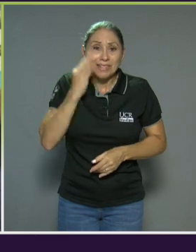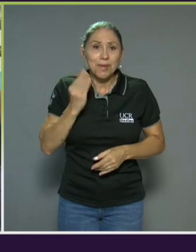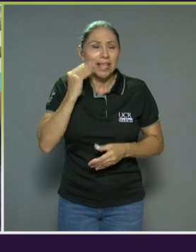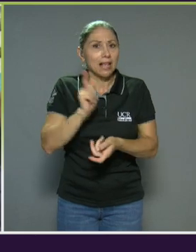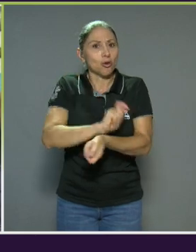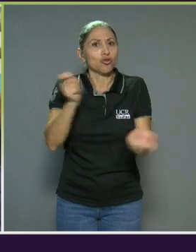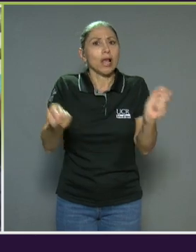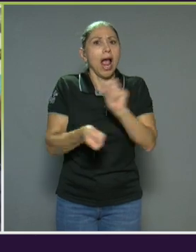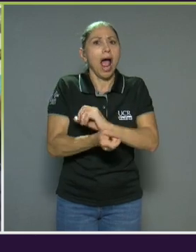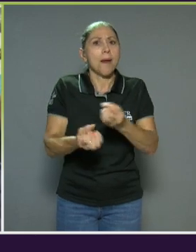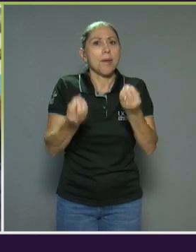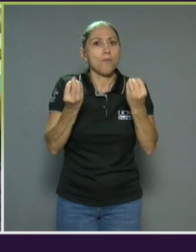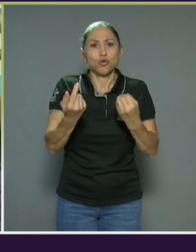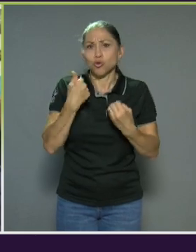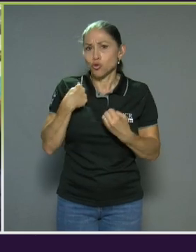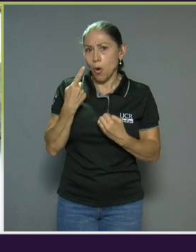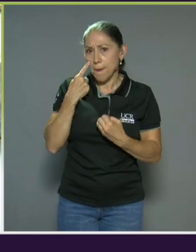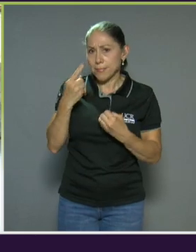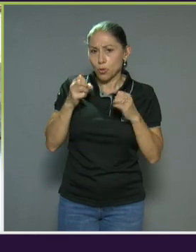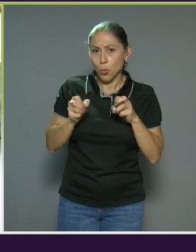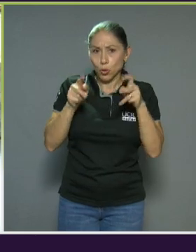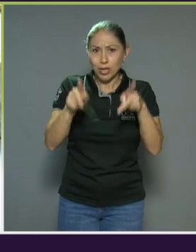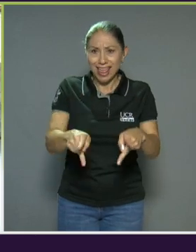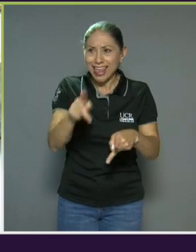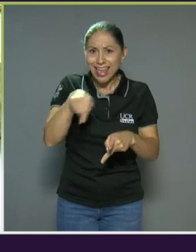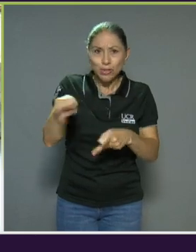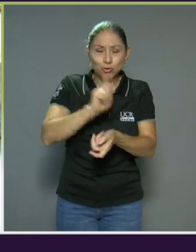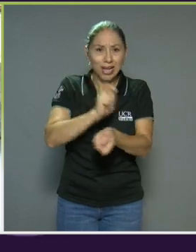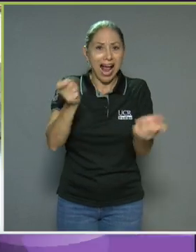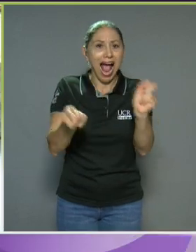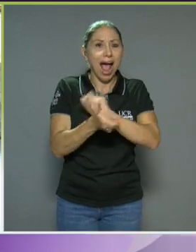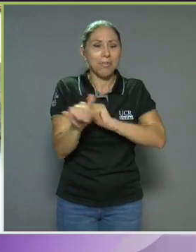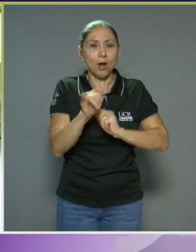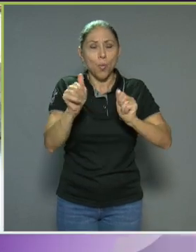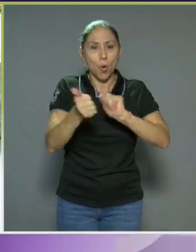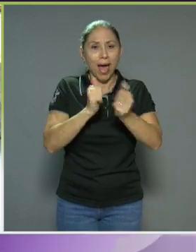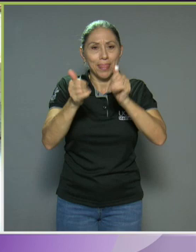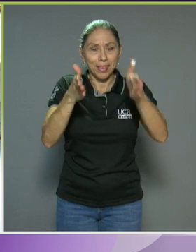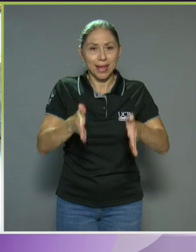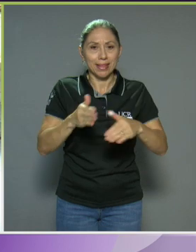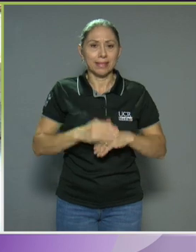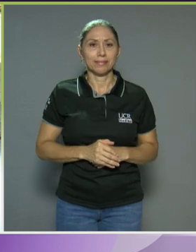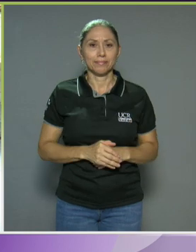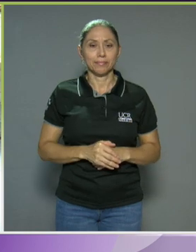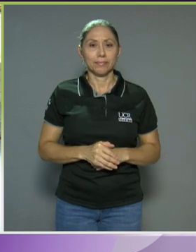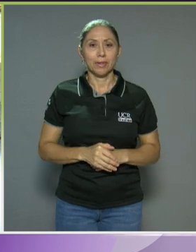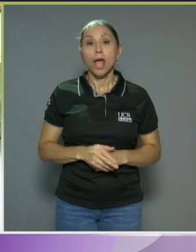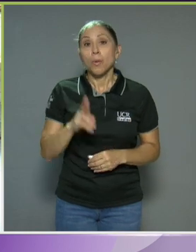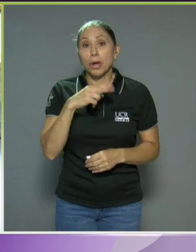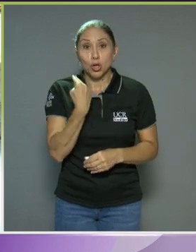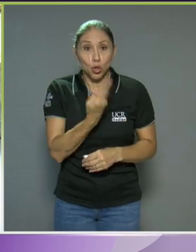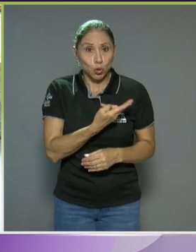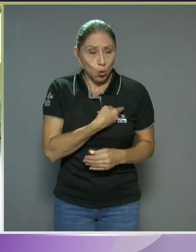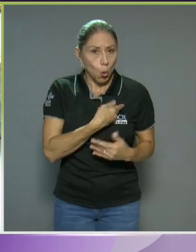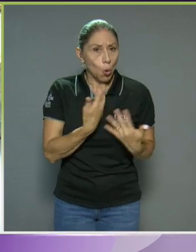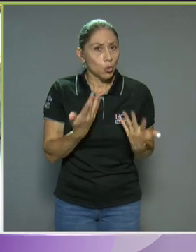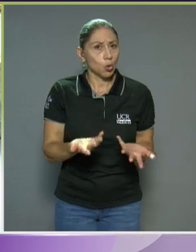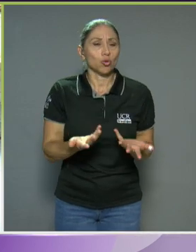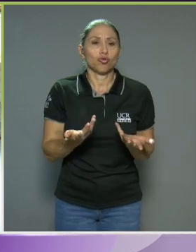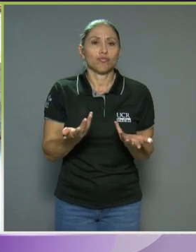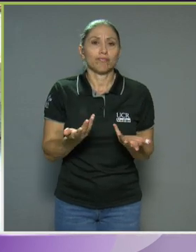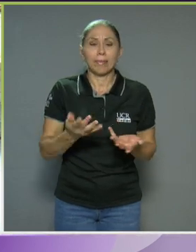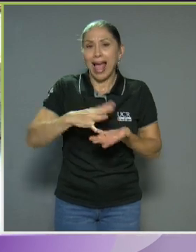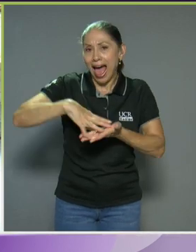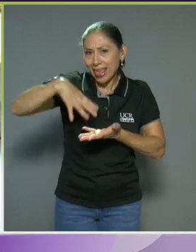oportunidad y los cambian completamente como atletas. Bueno, por parte de nosotros, ¿verdad? La parte de querer adquirir un